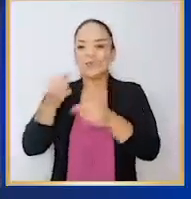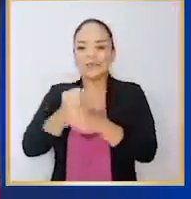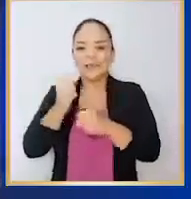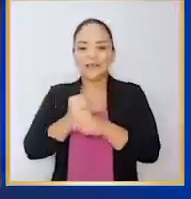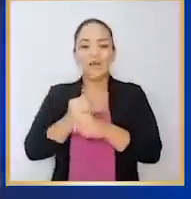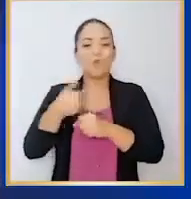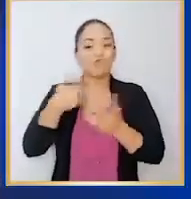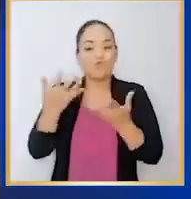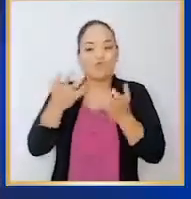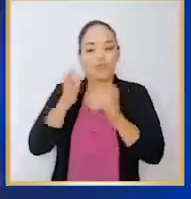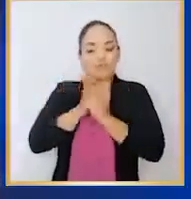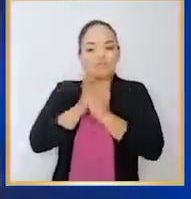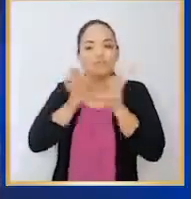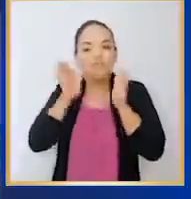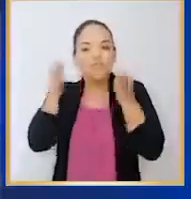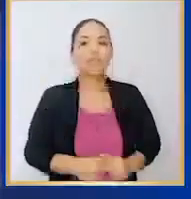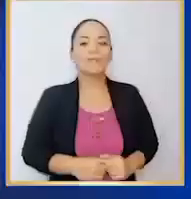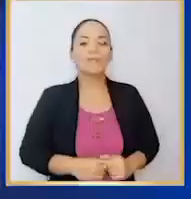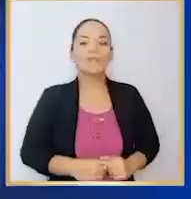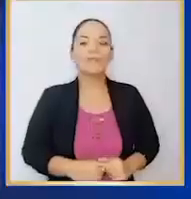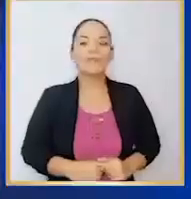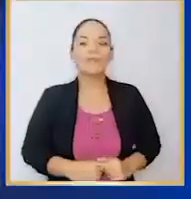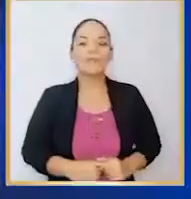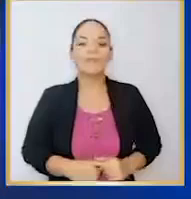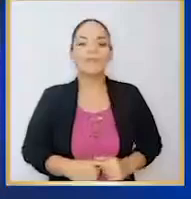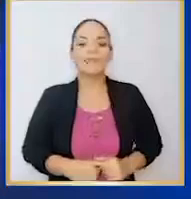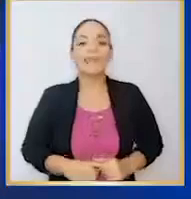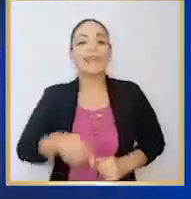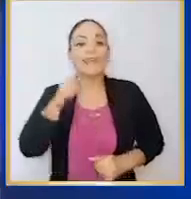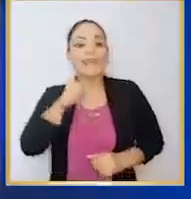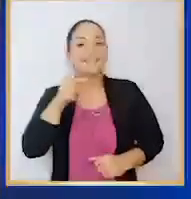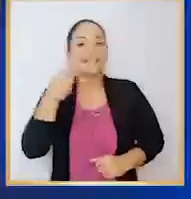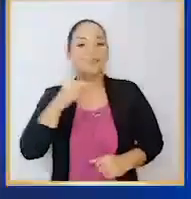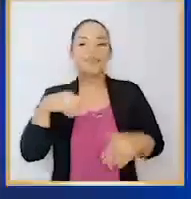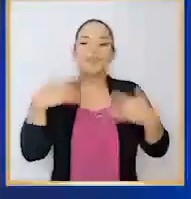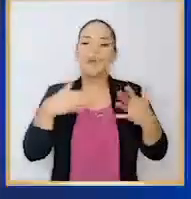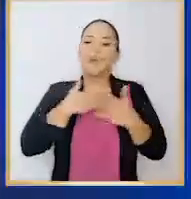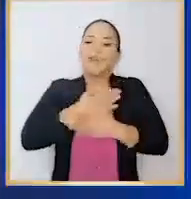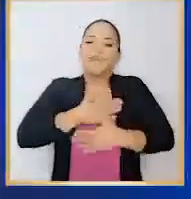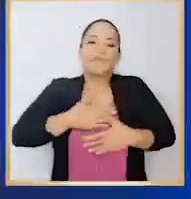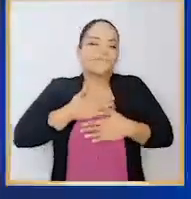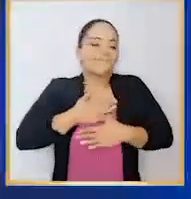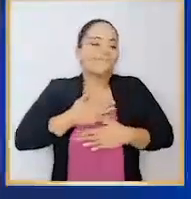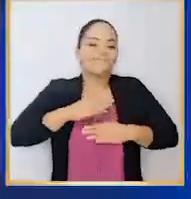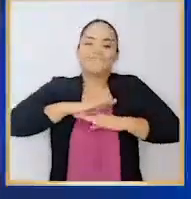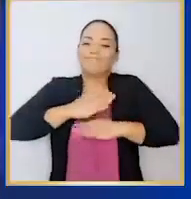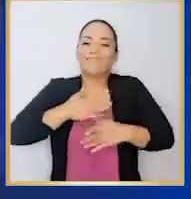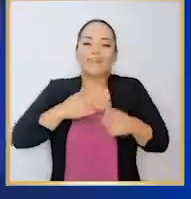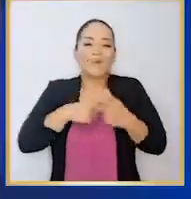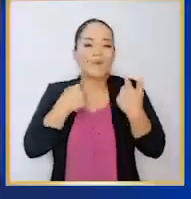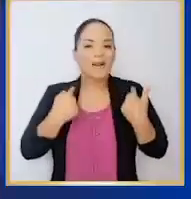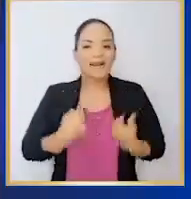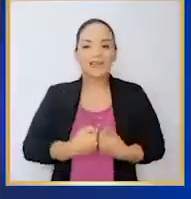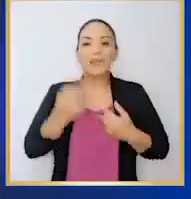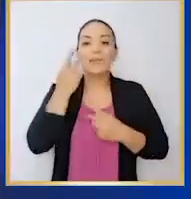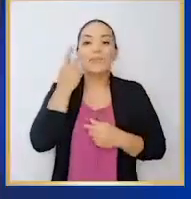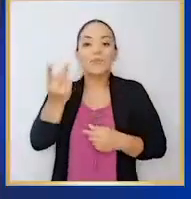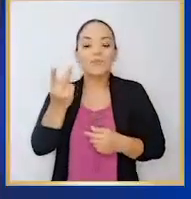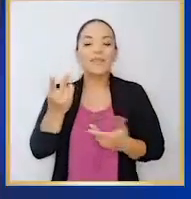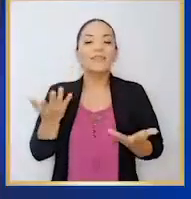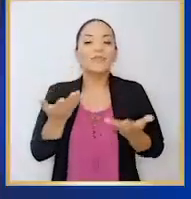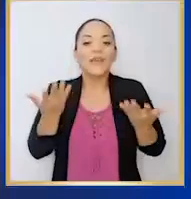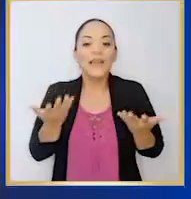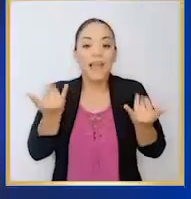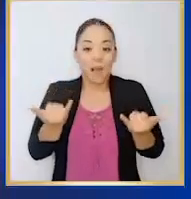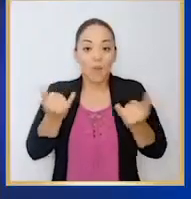Quiero enfocarme por esos lados y conseguir trabajo por acá. ¡Sí! Una noticia que regocija mi corazón es que hemos